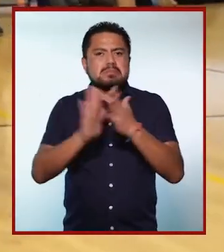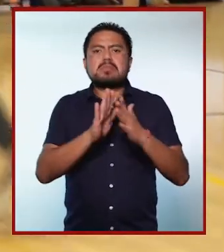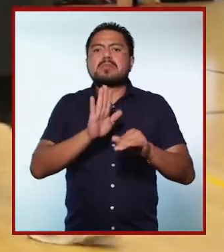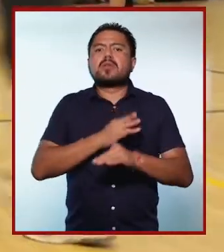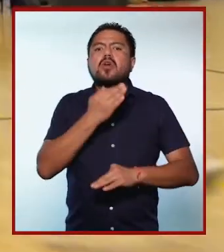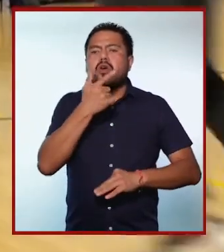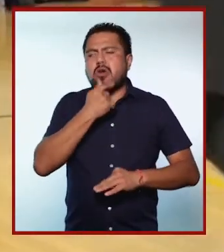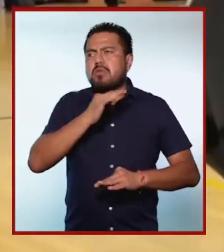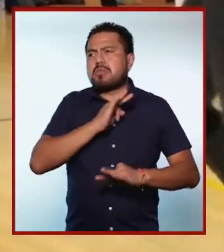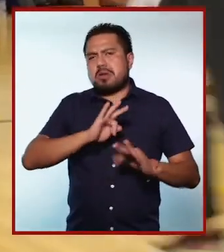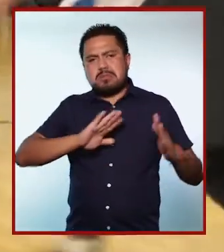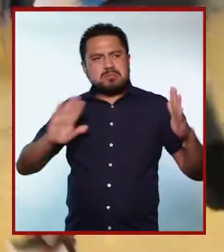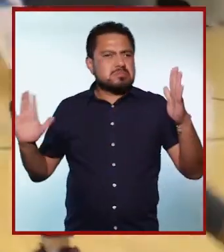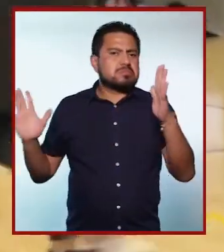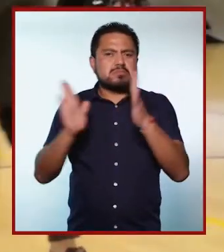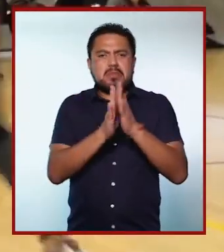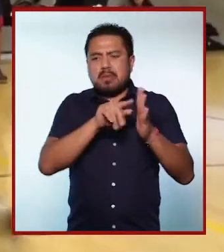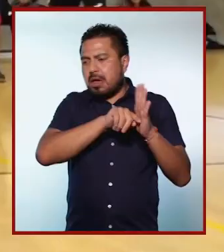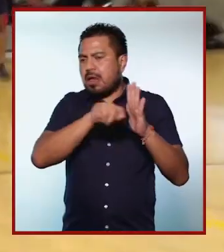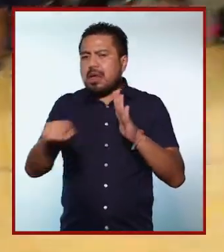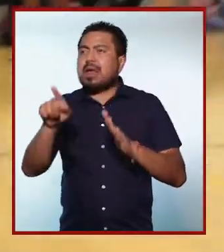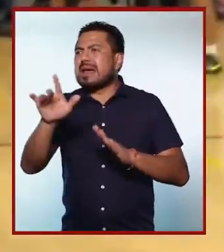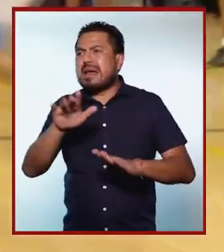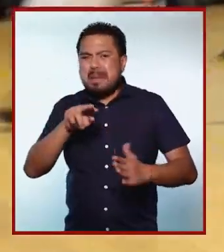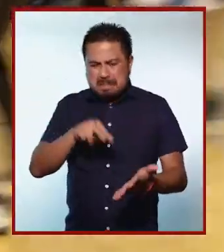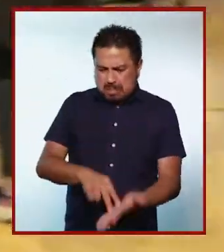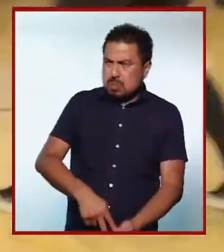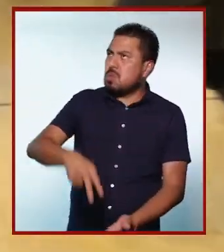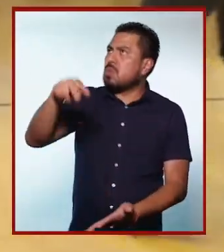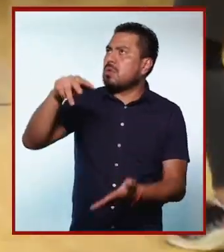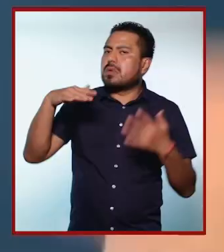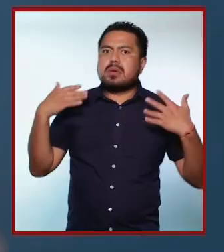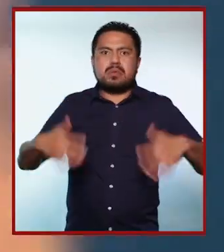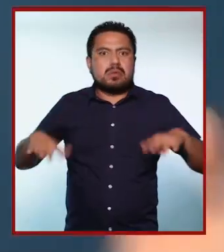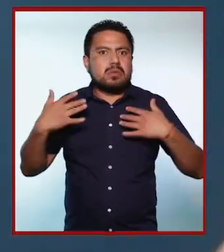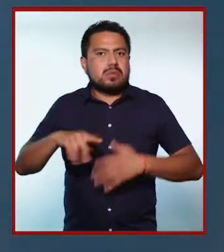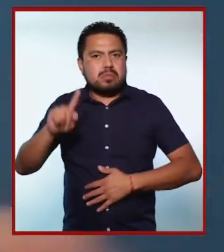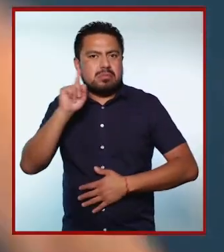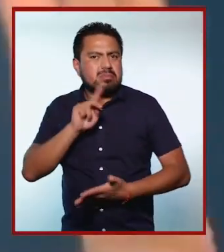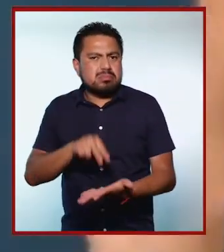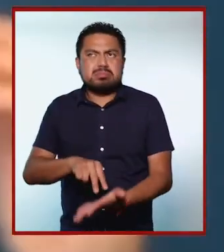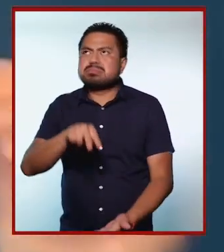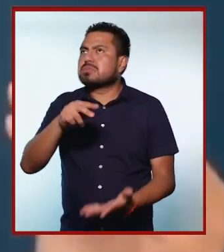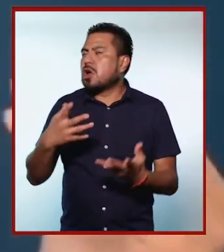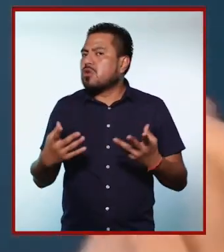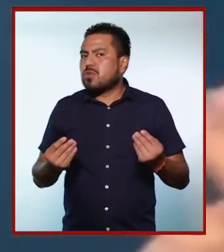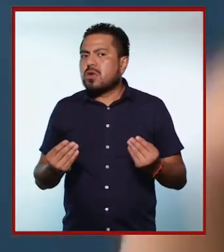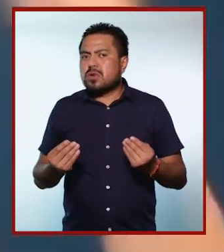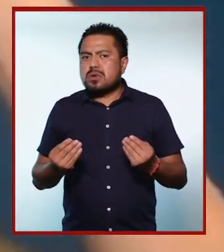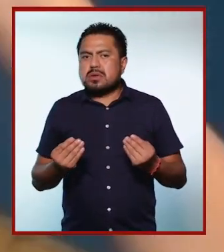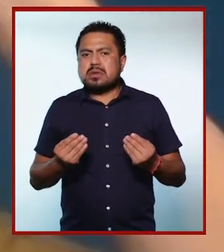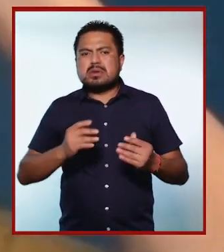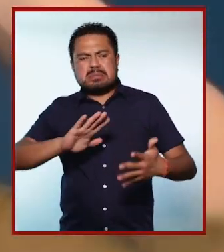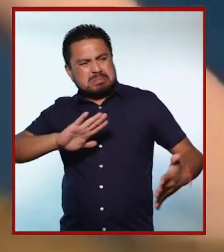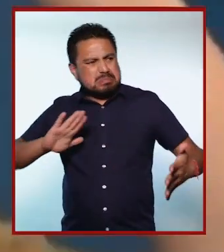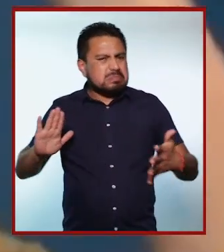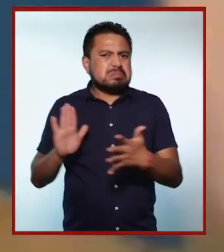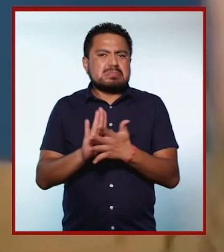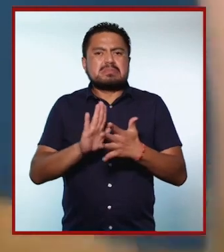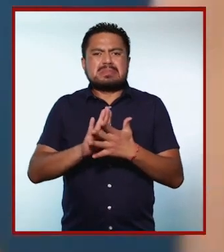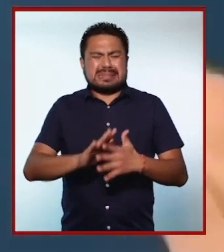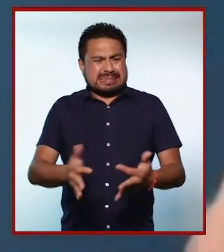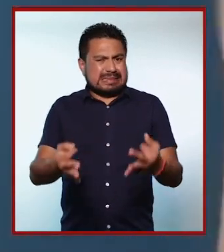bloqueó, porque los hombres le pueden bloquear, ¿no? Entonces le bloqueó, ella saltaba muchísimo, era una chava que saltaba muchísimo, este,